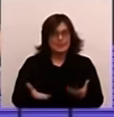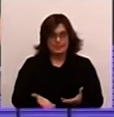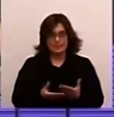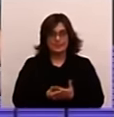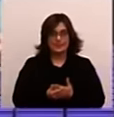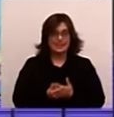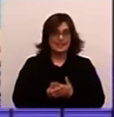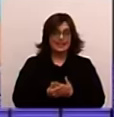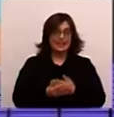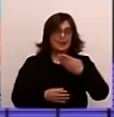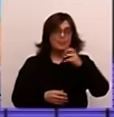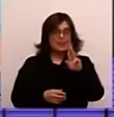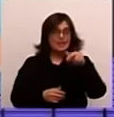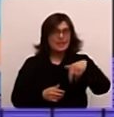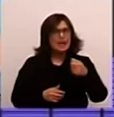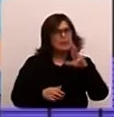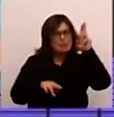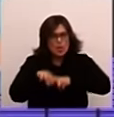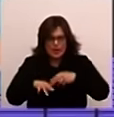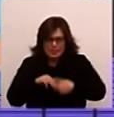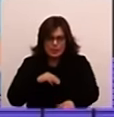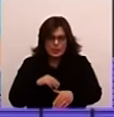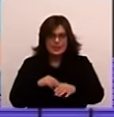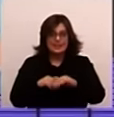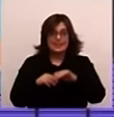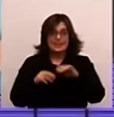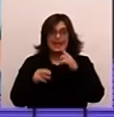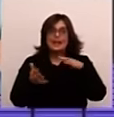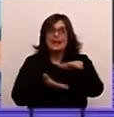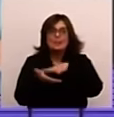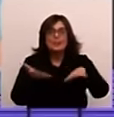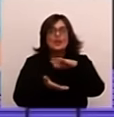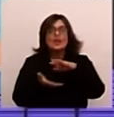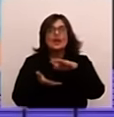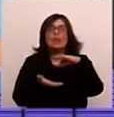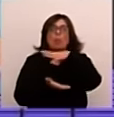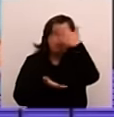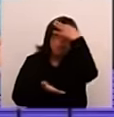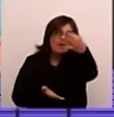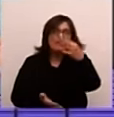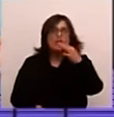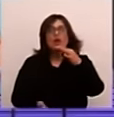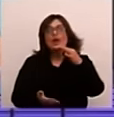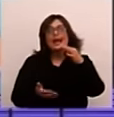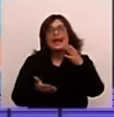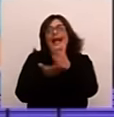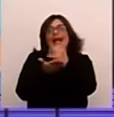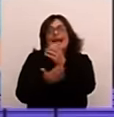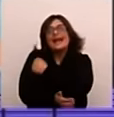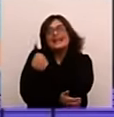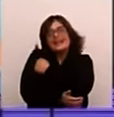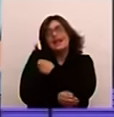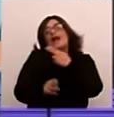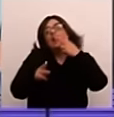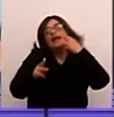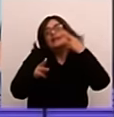A la muerte Bernabé Rivera fue después de ser su sobrino. No, un pueblo en Artigas que se llama Bernabé Rivera, que es como